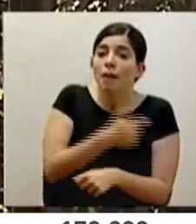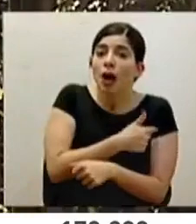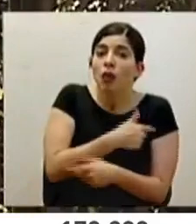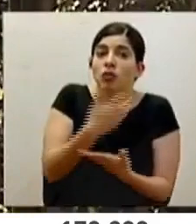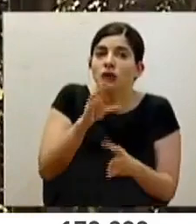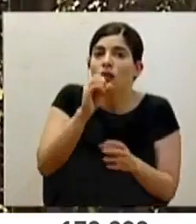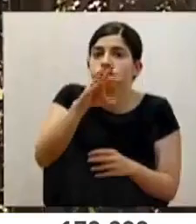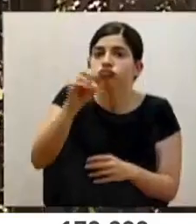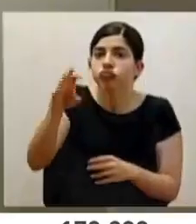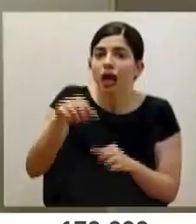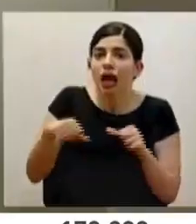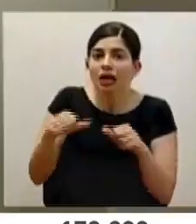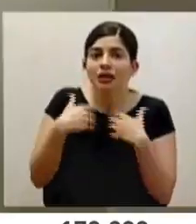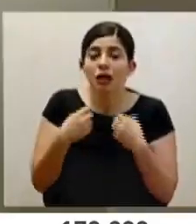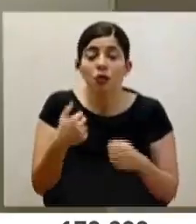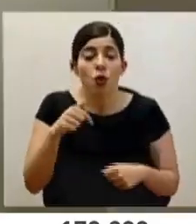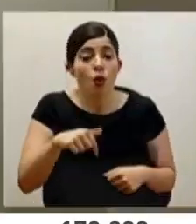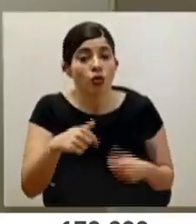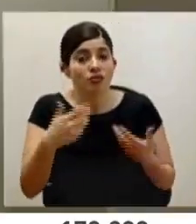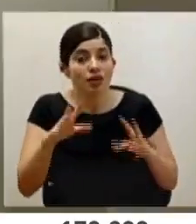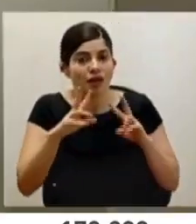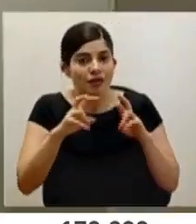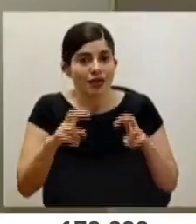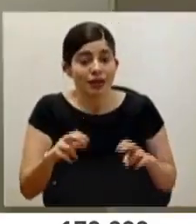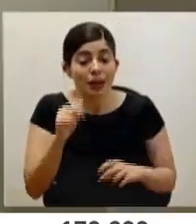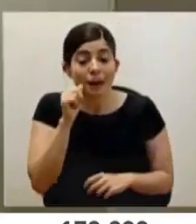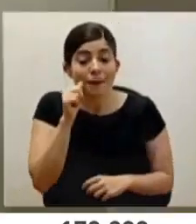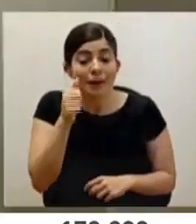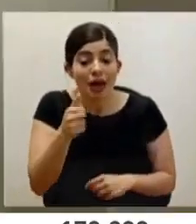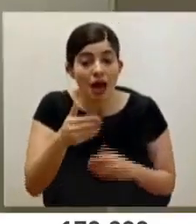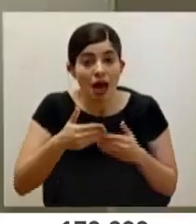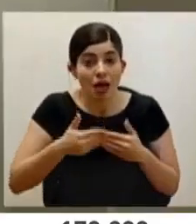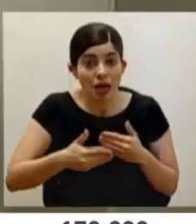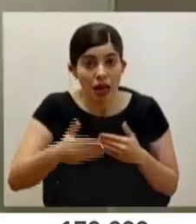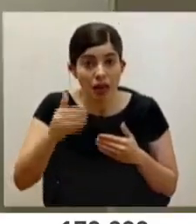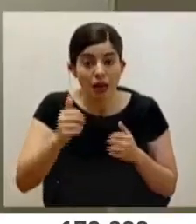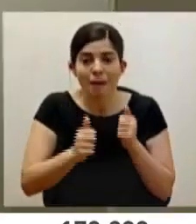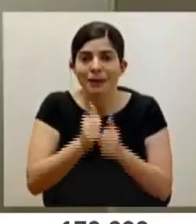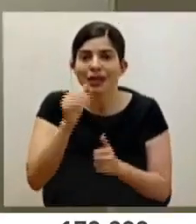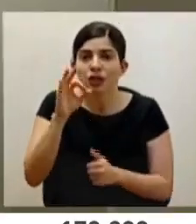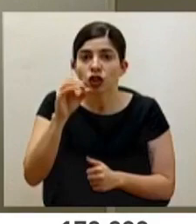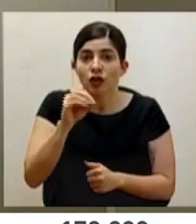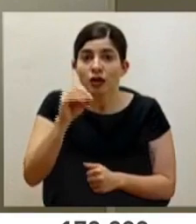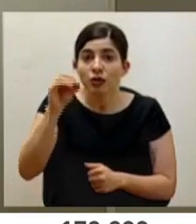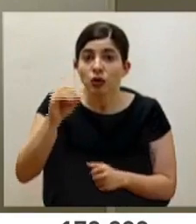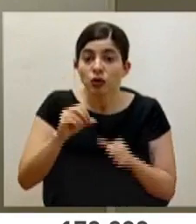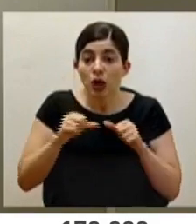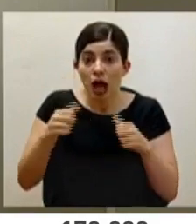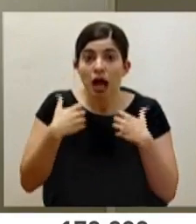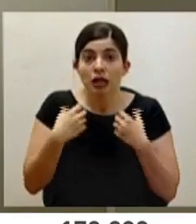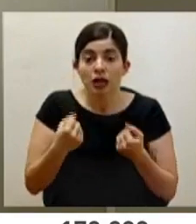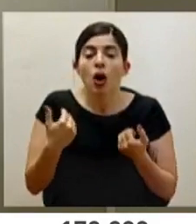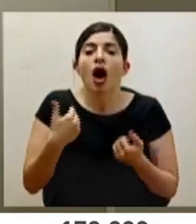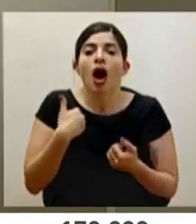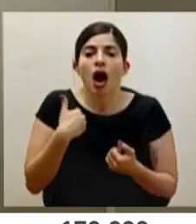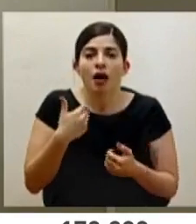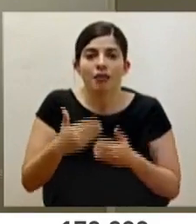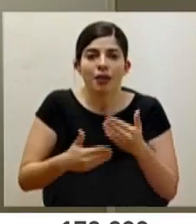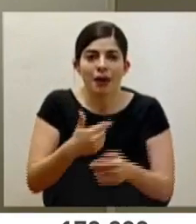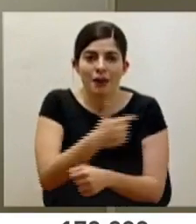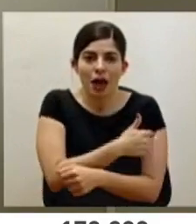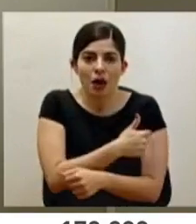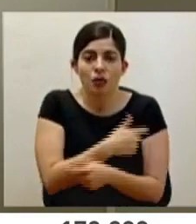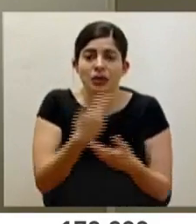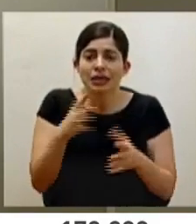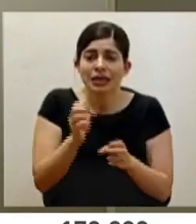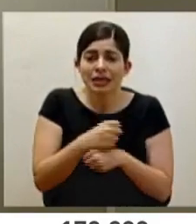la vacuna? ¿Cuáles áreas de salud? justo hoy lo revisamos. A partir de mañana, en más del 90% de las áreas de salud se va a estar vacunando. De hecho,